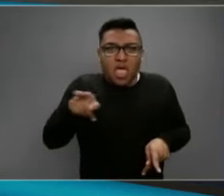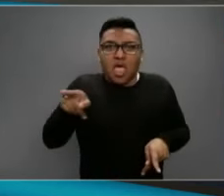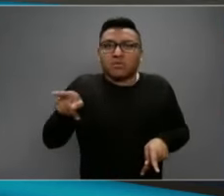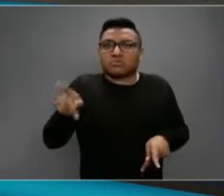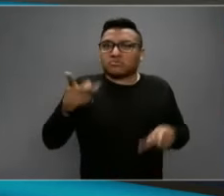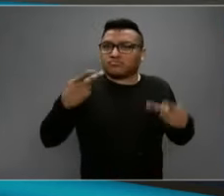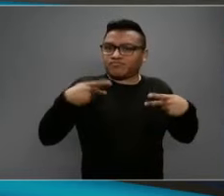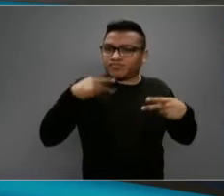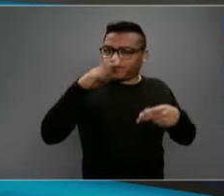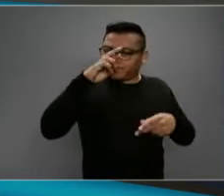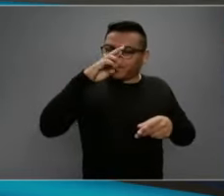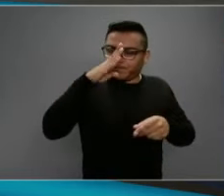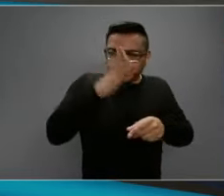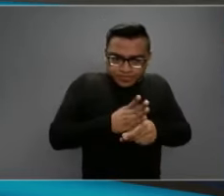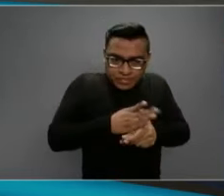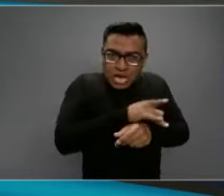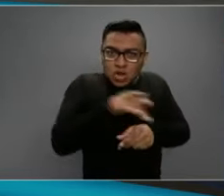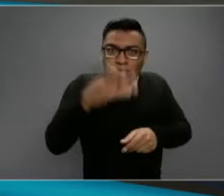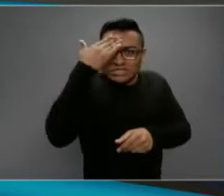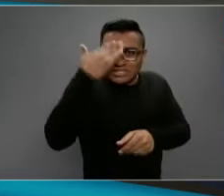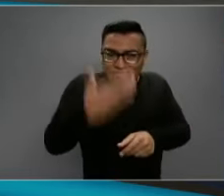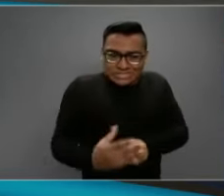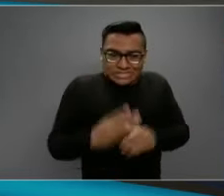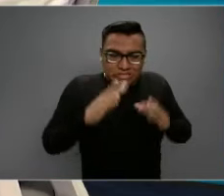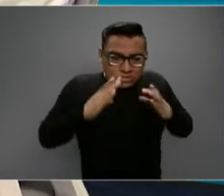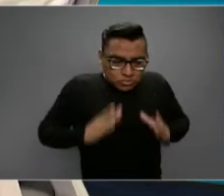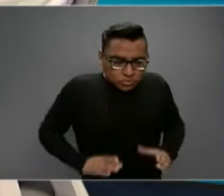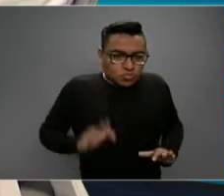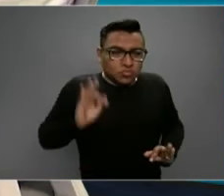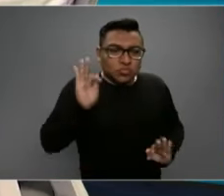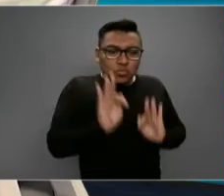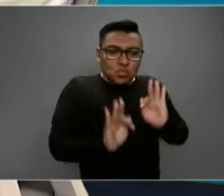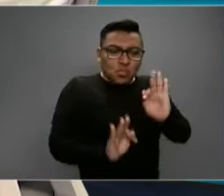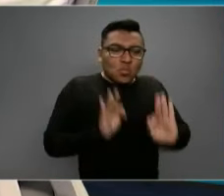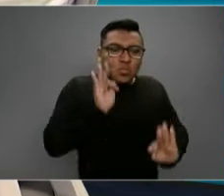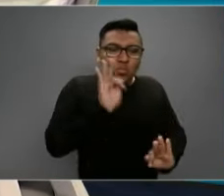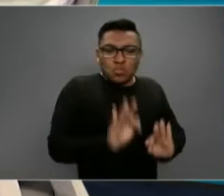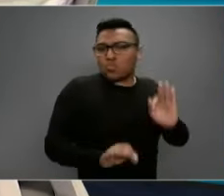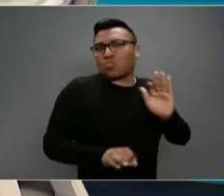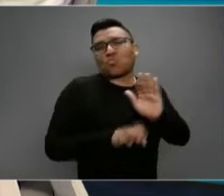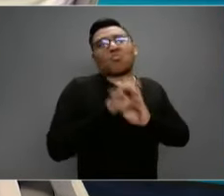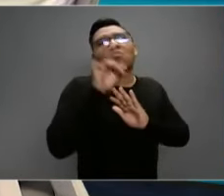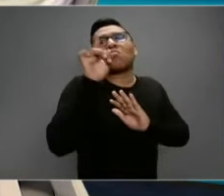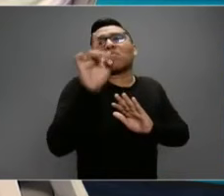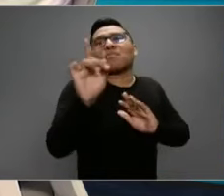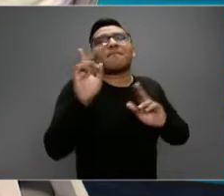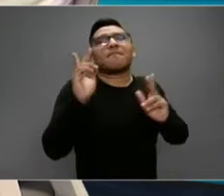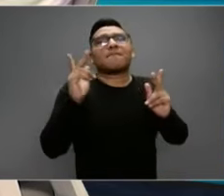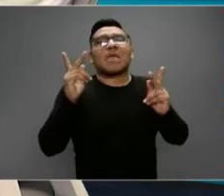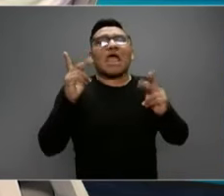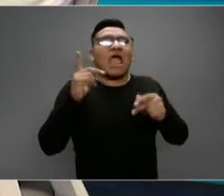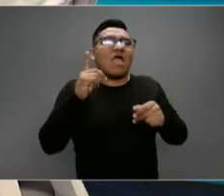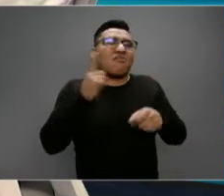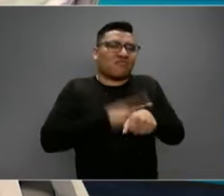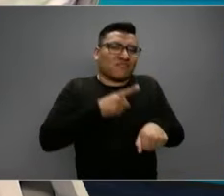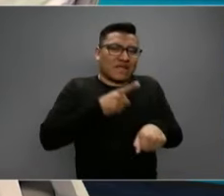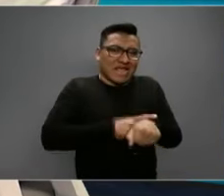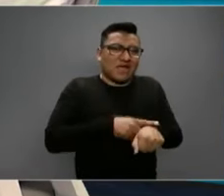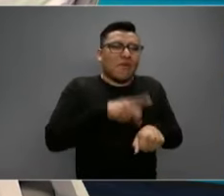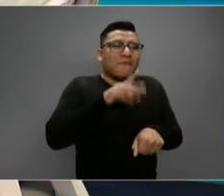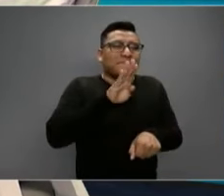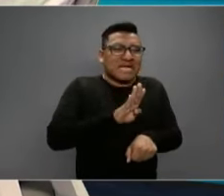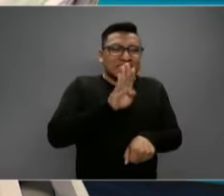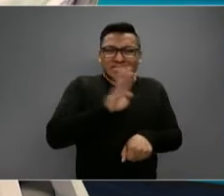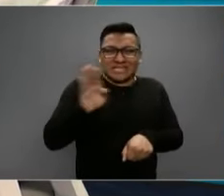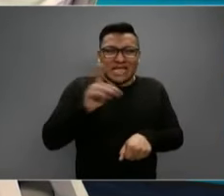tratar los cuerpos de las personas que han perdido la vida por una enfermedad parecida o similar al